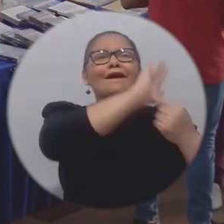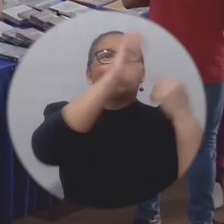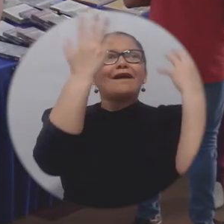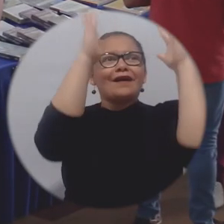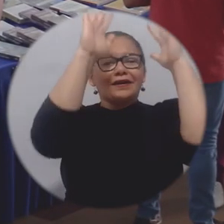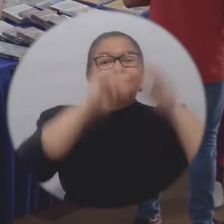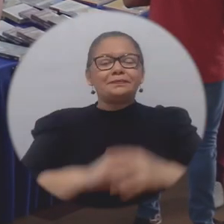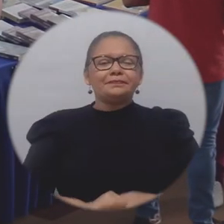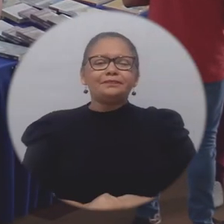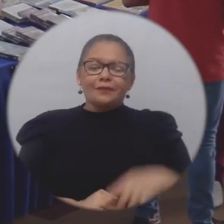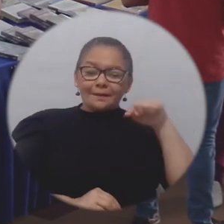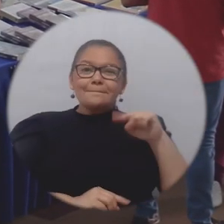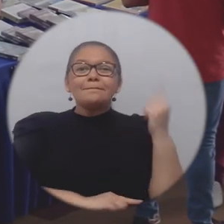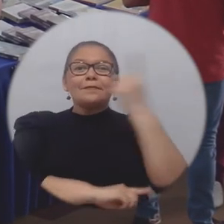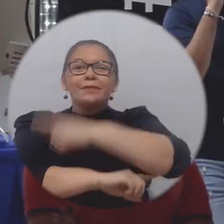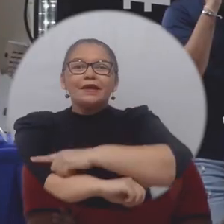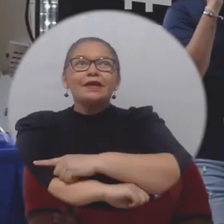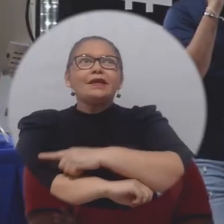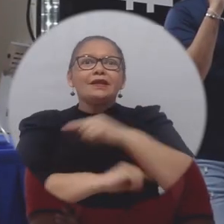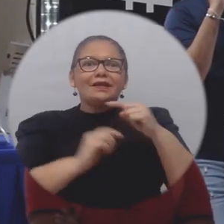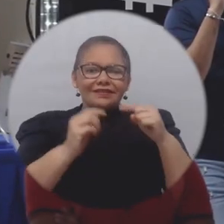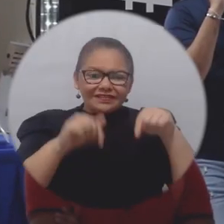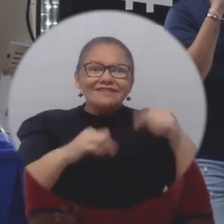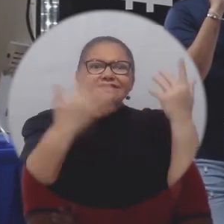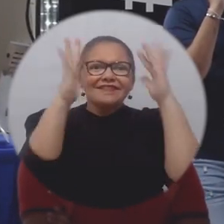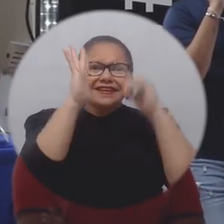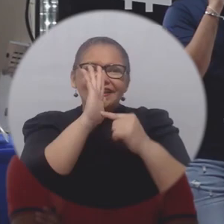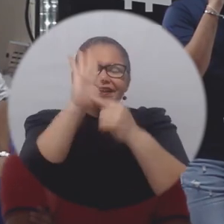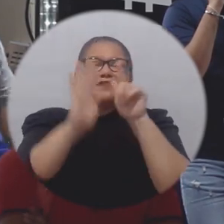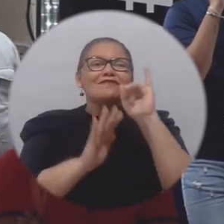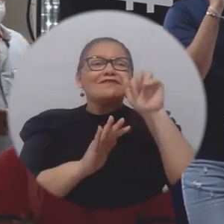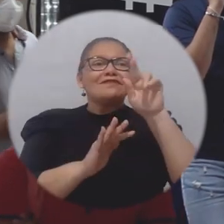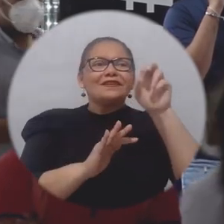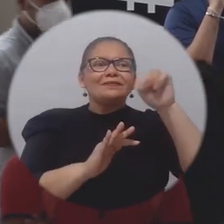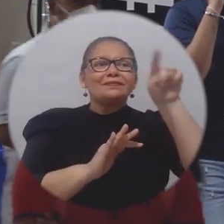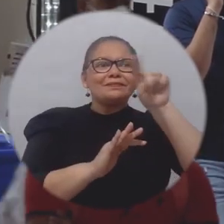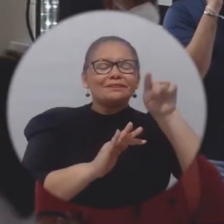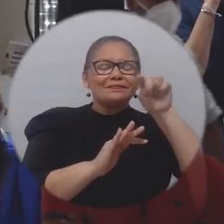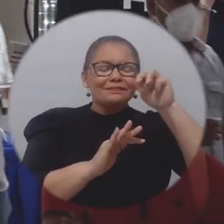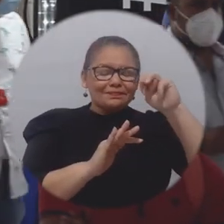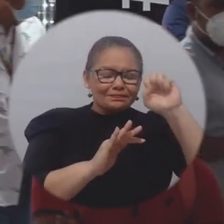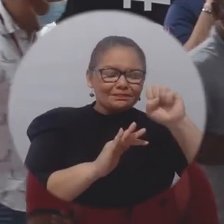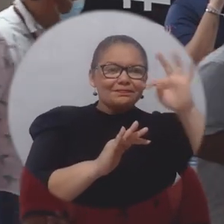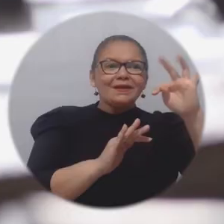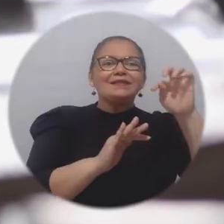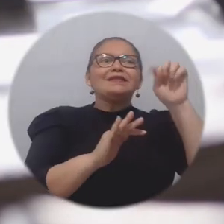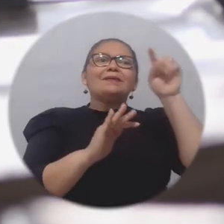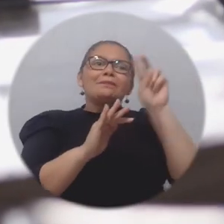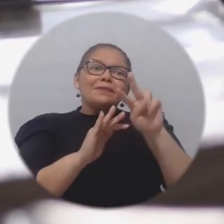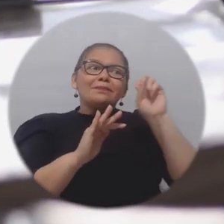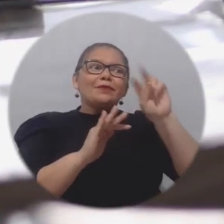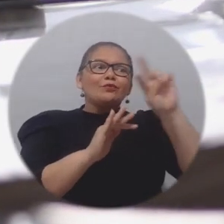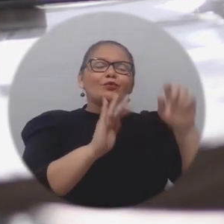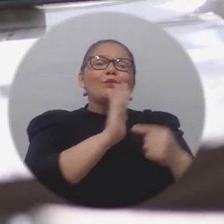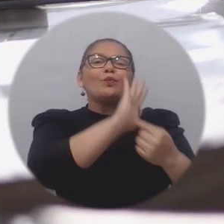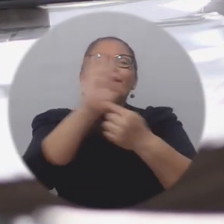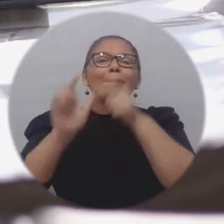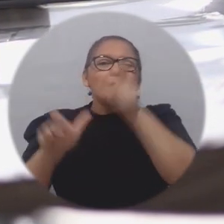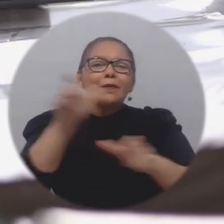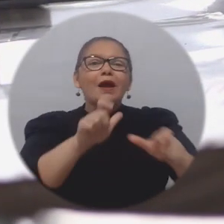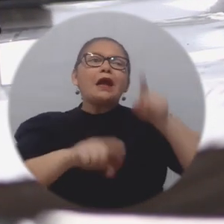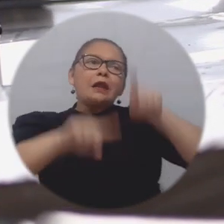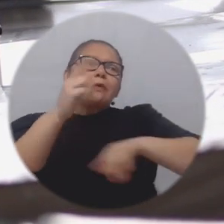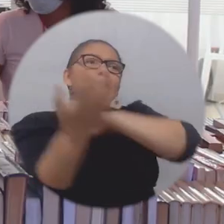Durante el primer día de Filsmar 2021, asistieron 1.500 personas de manera presencial y virtual, se realizó el lanzamiento de